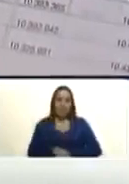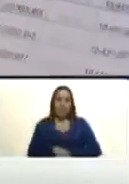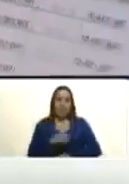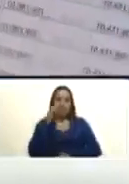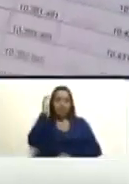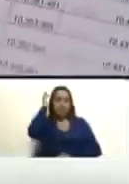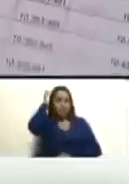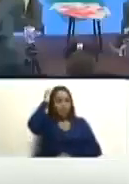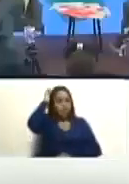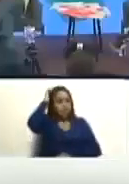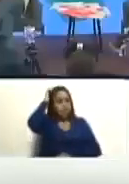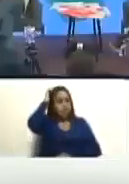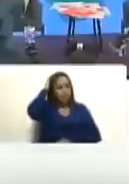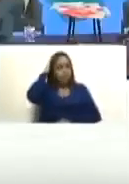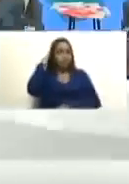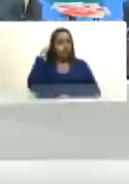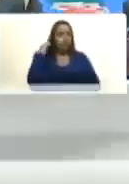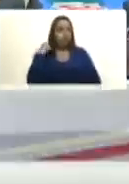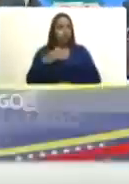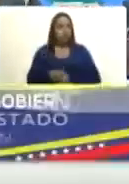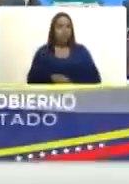creo que de apellido Matius